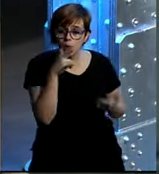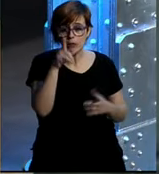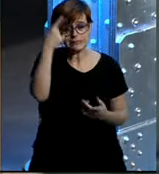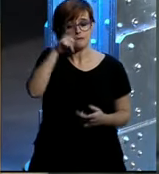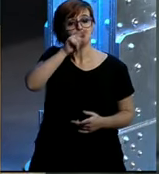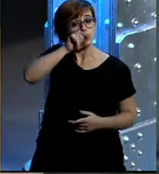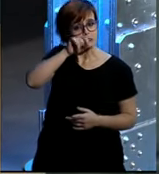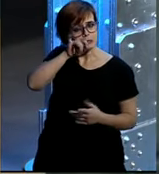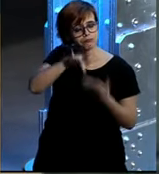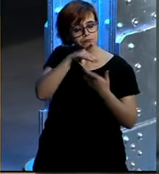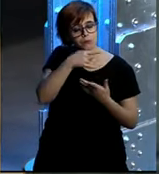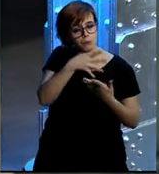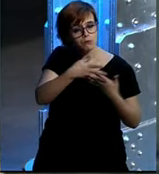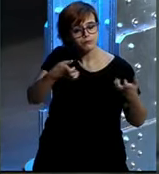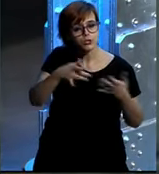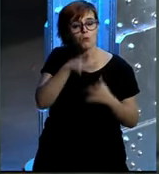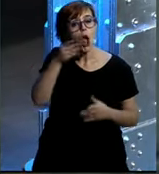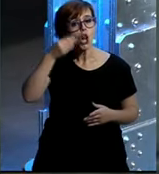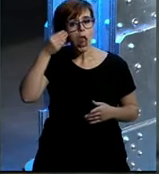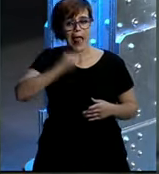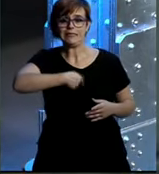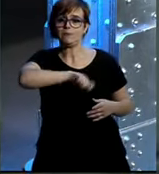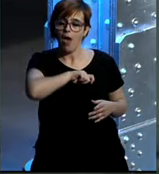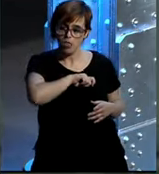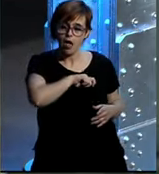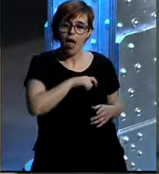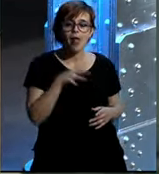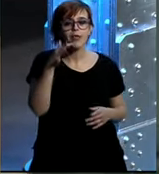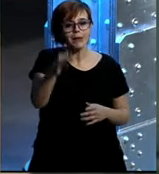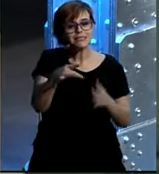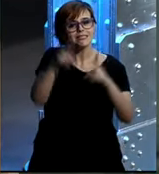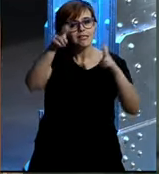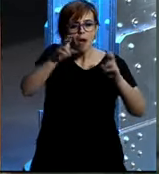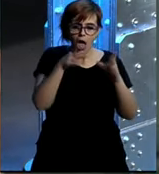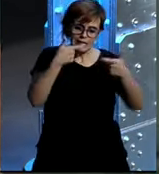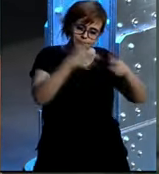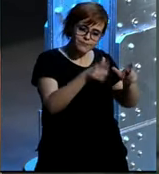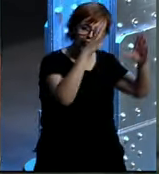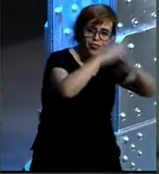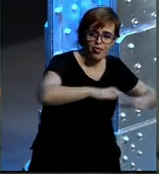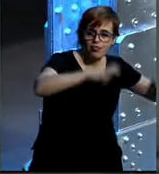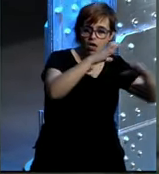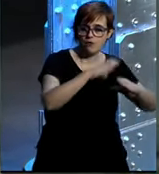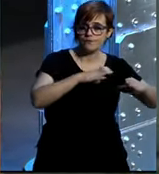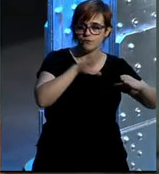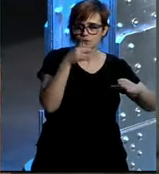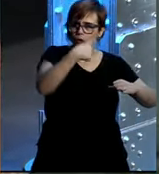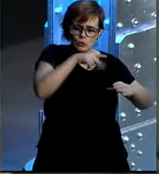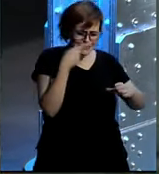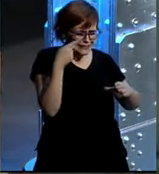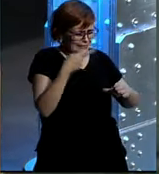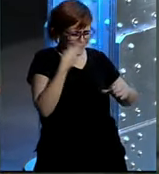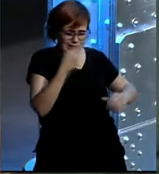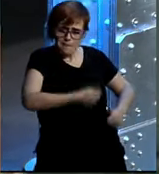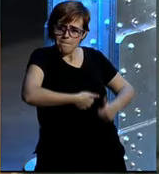nuestra cuenta de Twitter, de L'Oréal España, pero tenemos también nuestra cuenta de ciencia. ¿Por qué? Porque el tema ciencia para nosotros es fundamental.